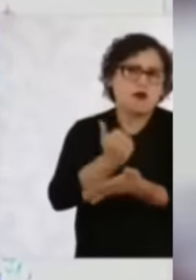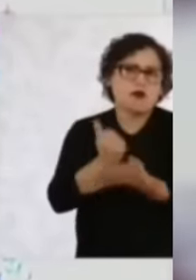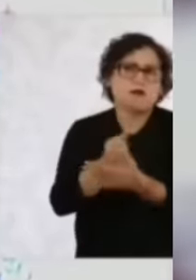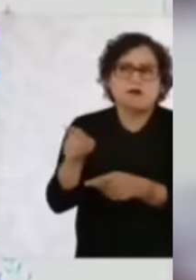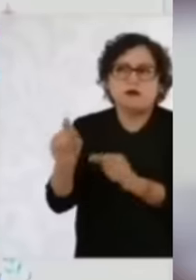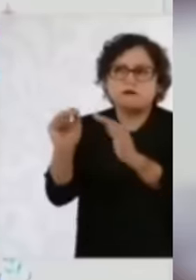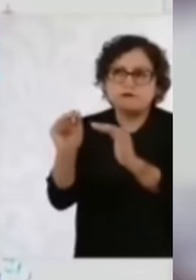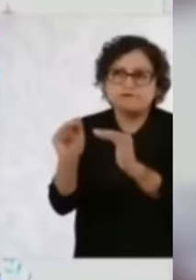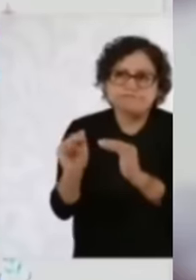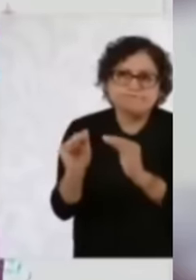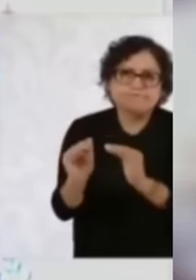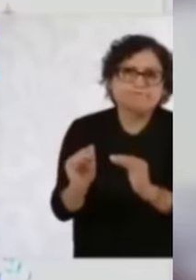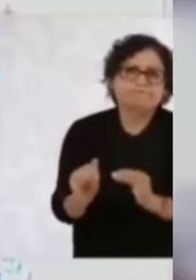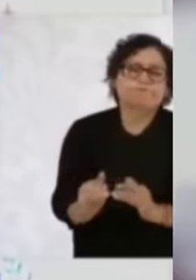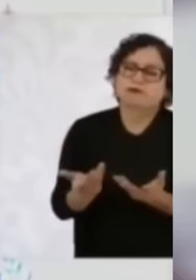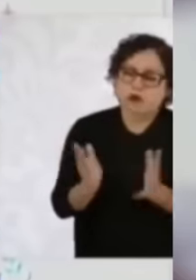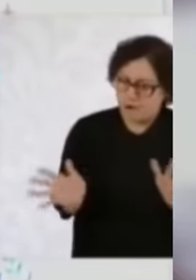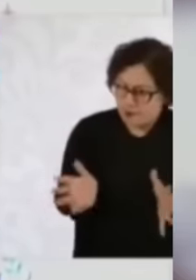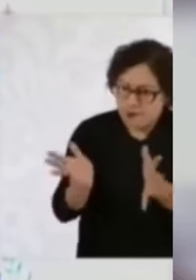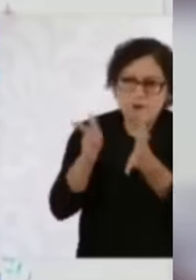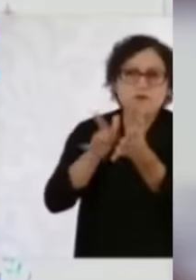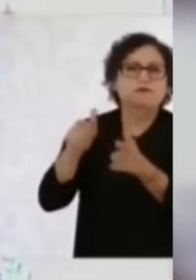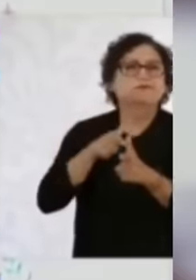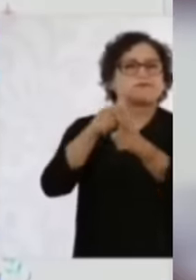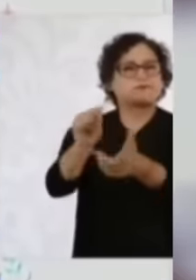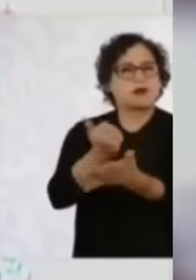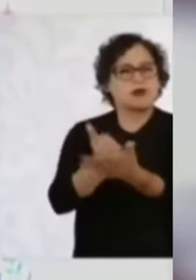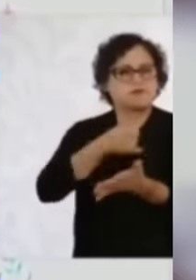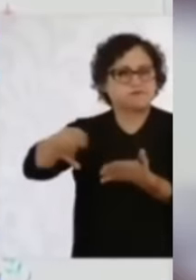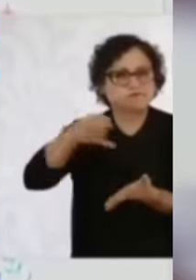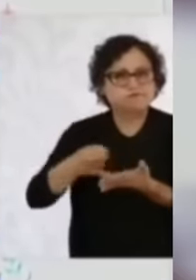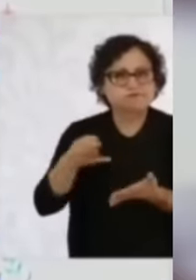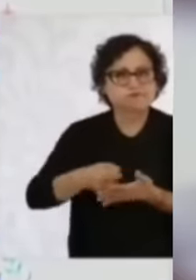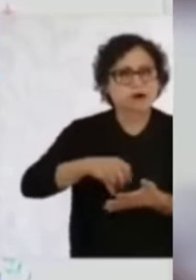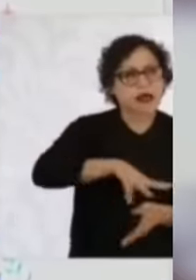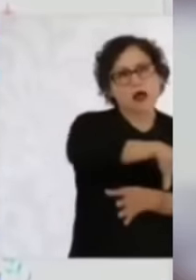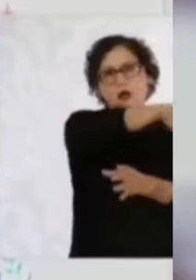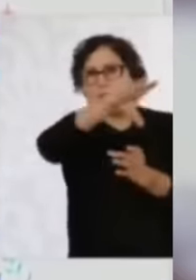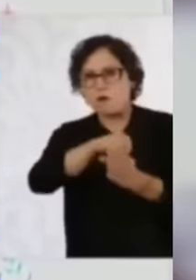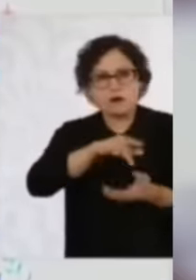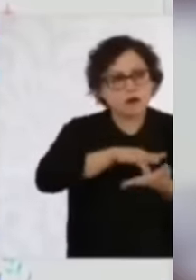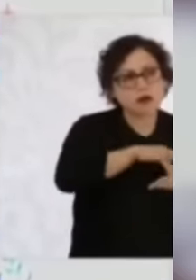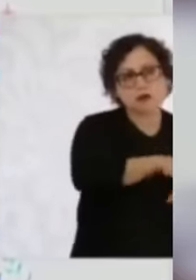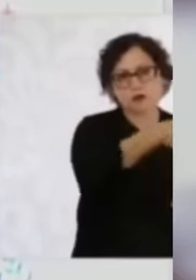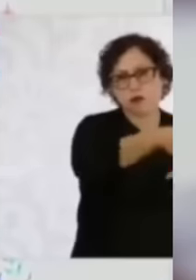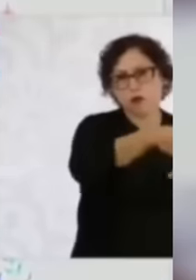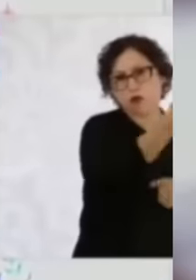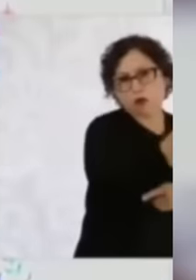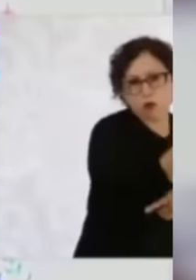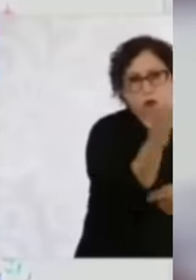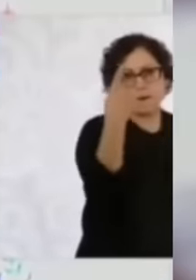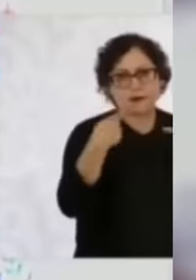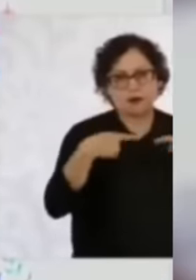disminuyendo. Entonces, es un programa muy completo para el desarrollo rural y la agricultura, el apoyo a